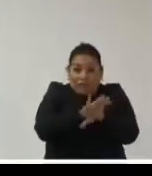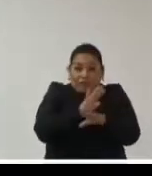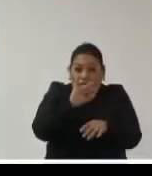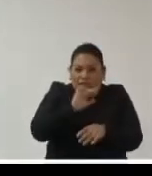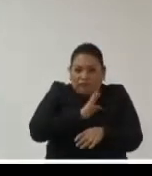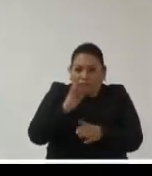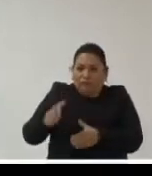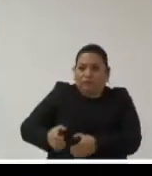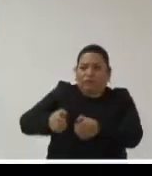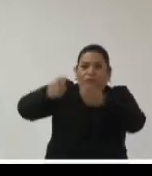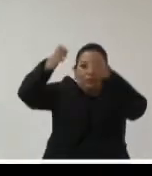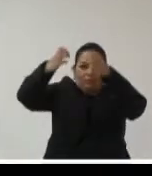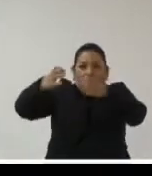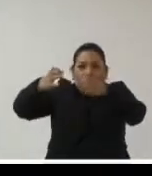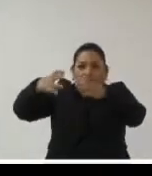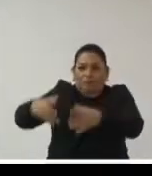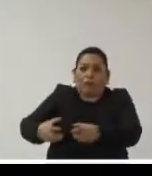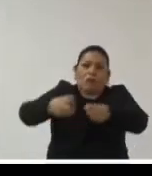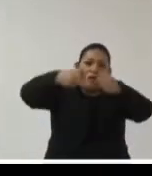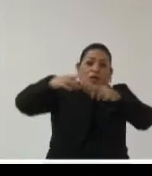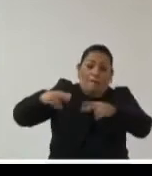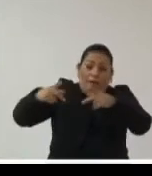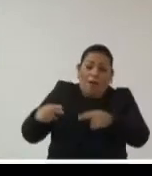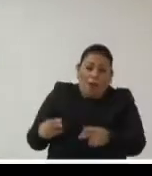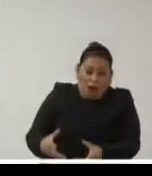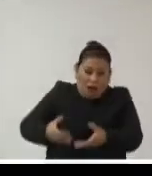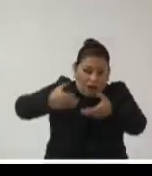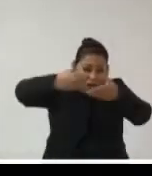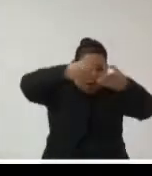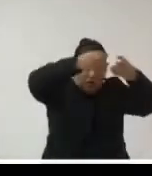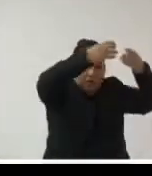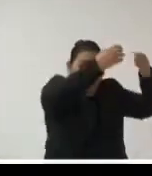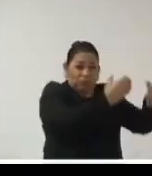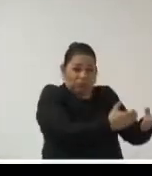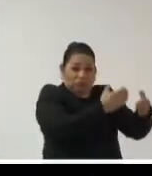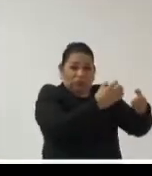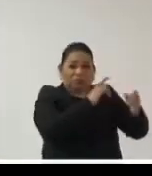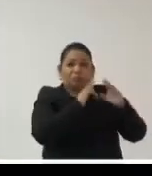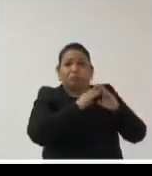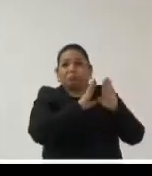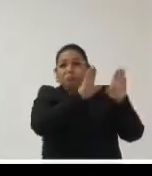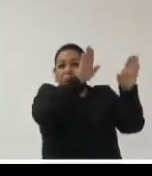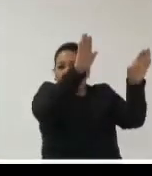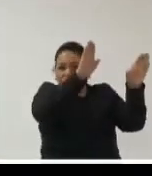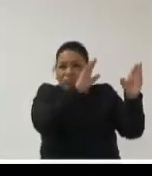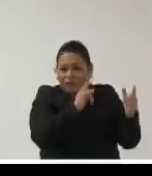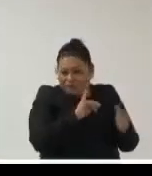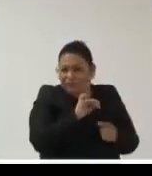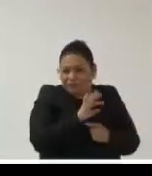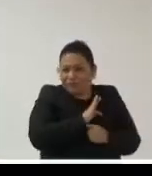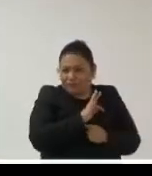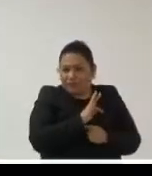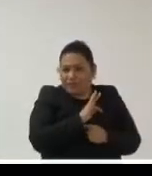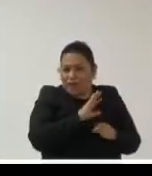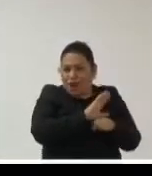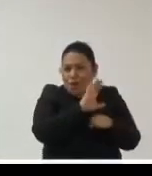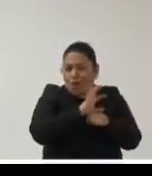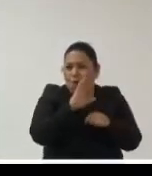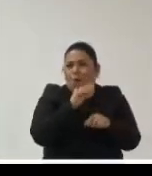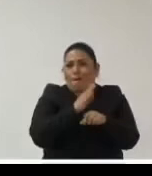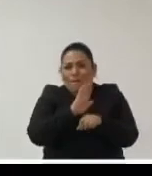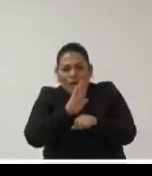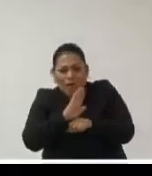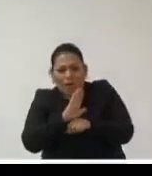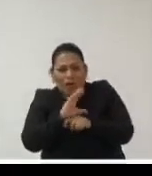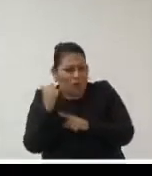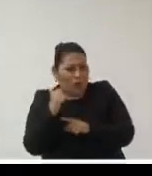al archivo del Ártico ¿por qué no? me llevo todo toda la información de Brasil de Costa Rica de Colombia a